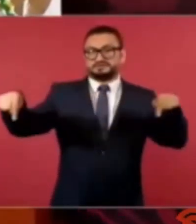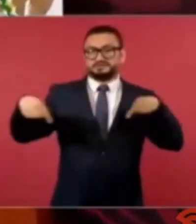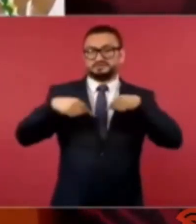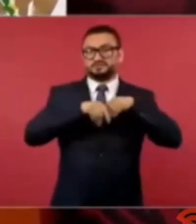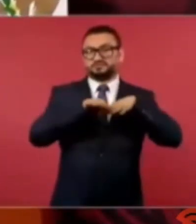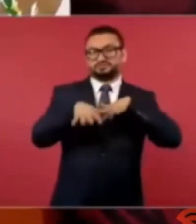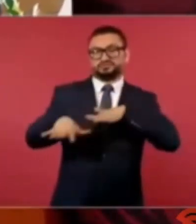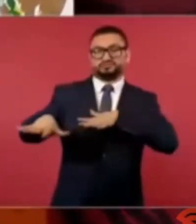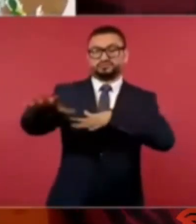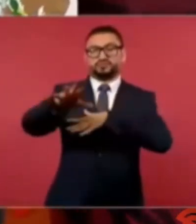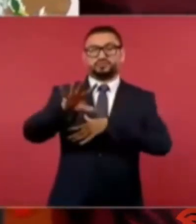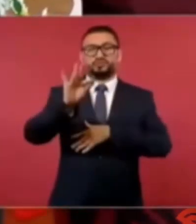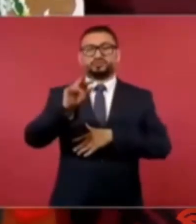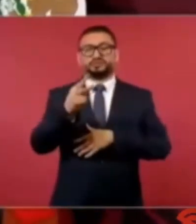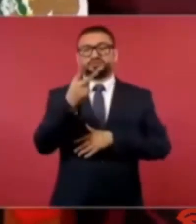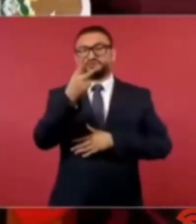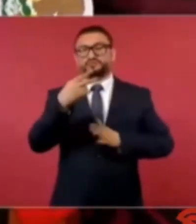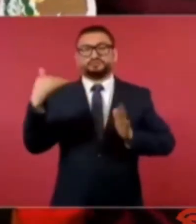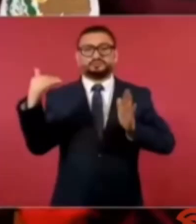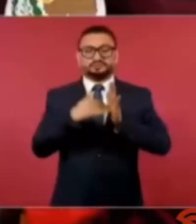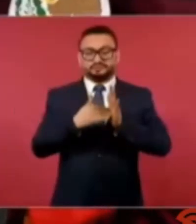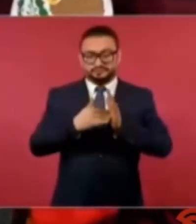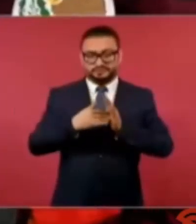terminar las 42 mil hectáreas